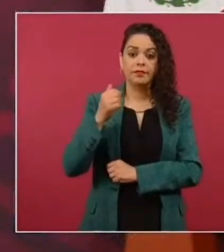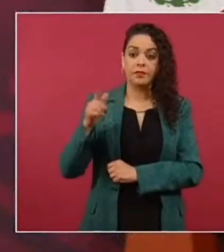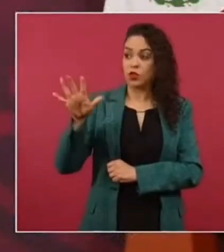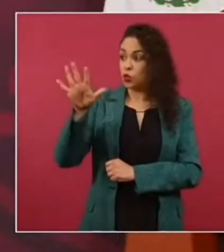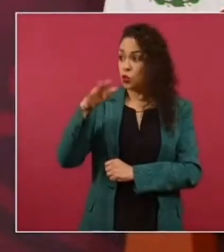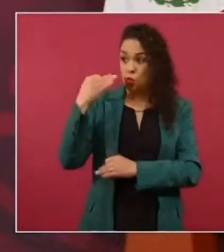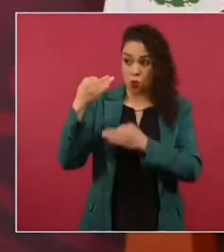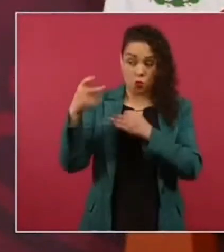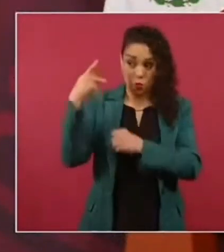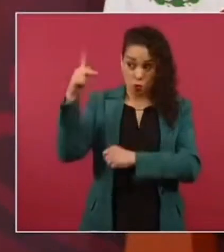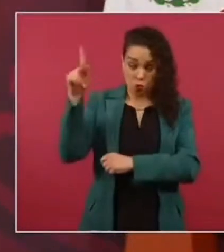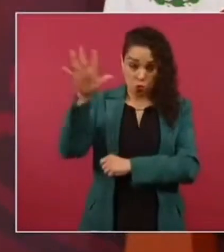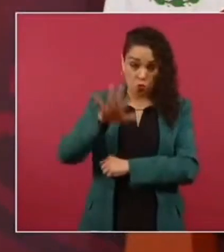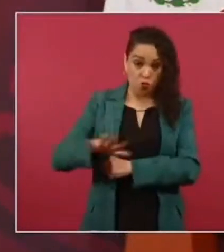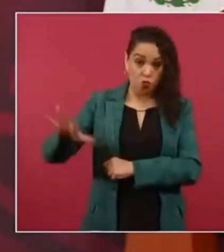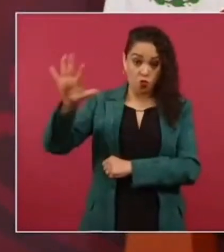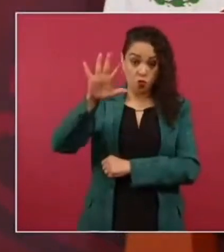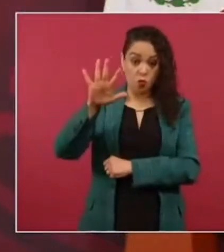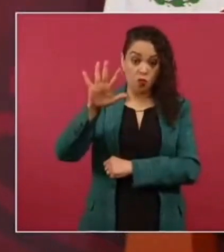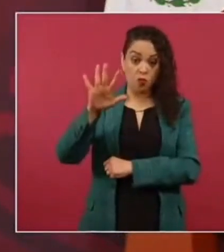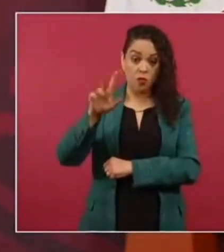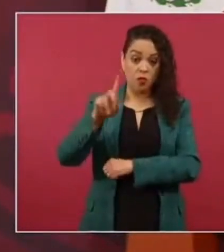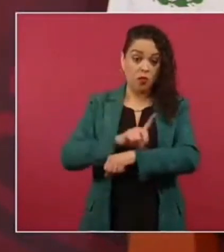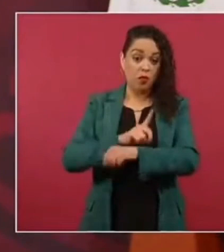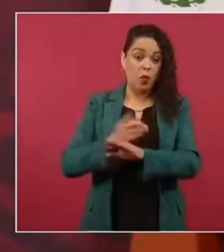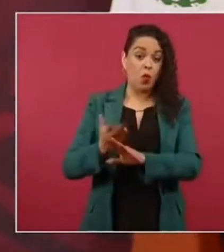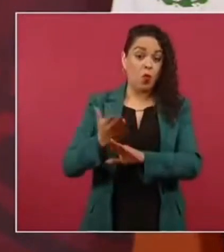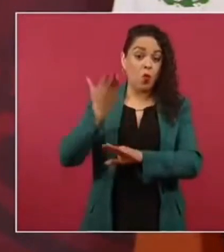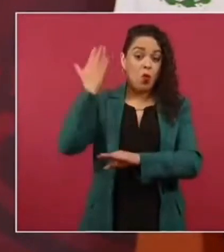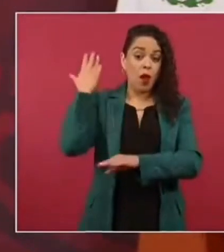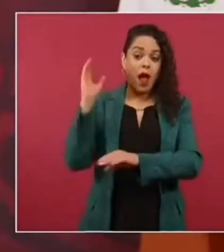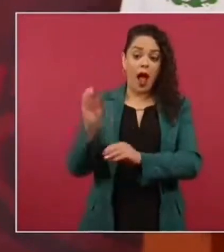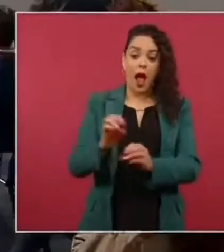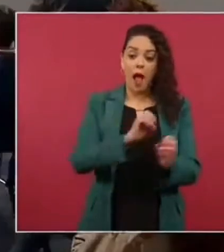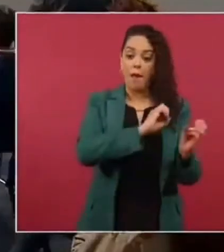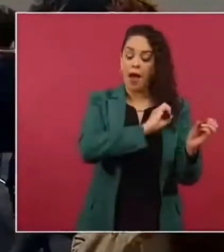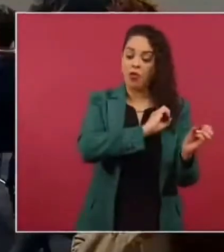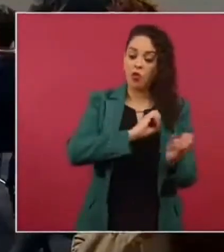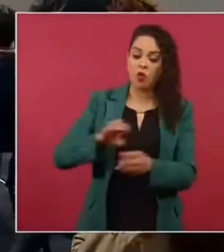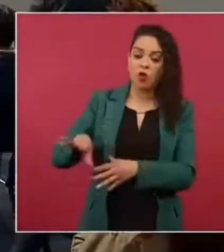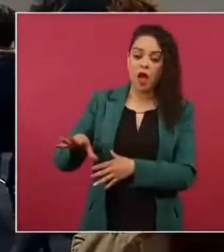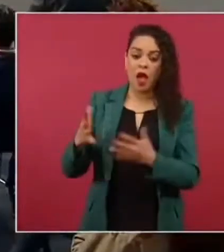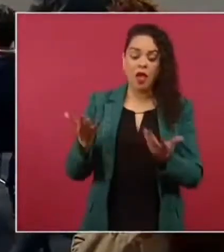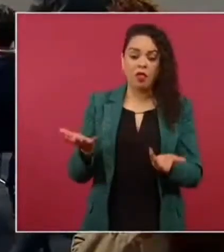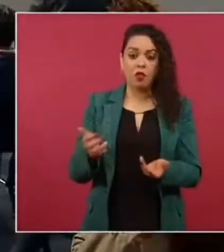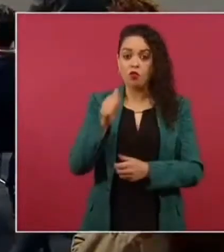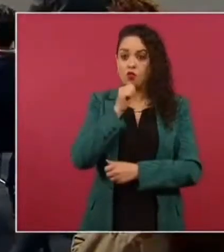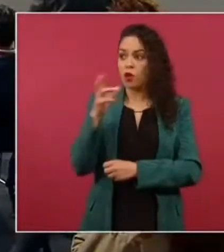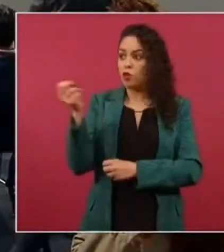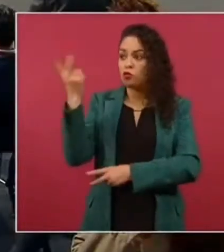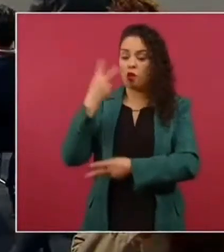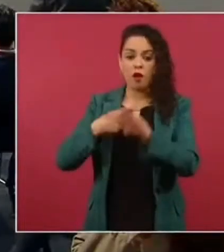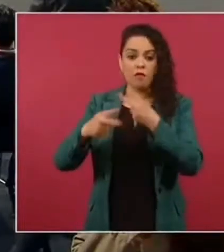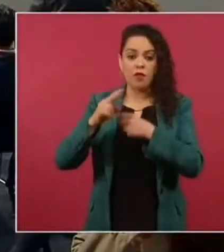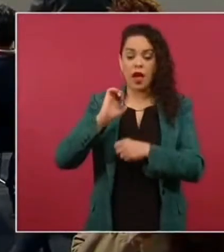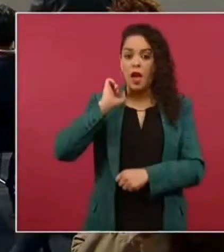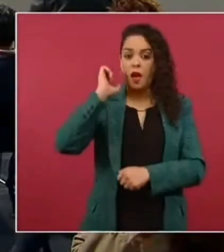desde antes de que llegaran los europeos los